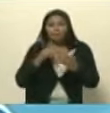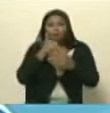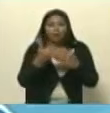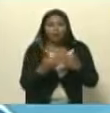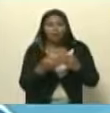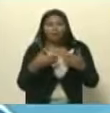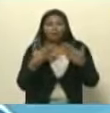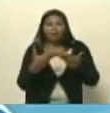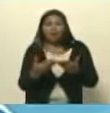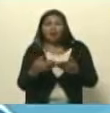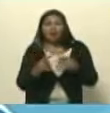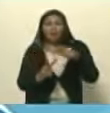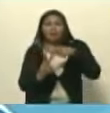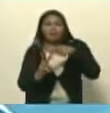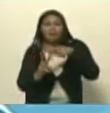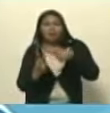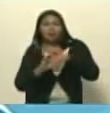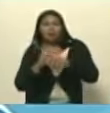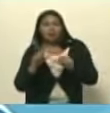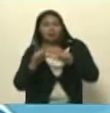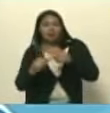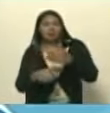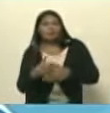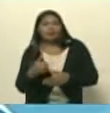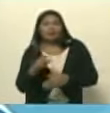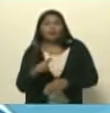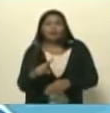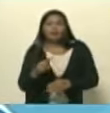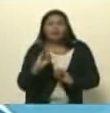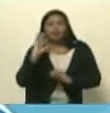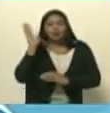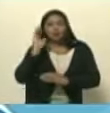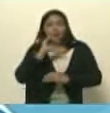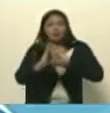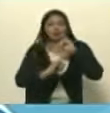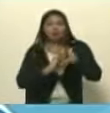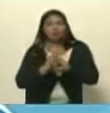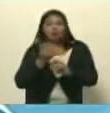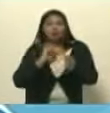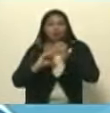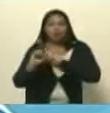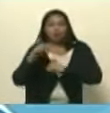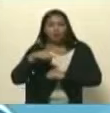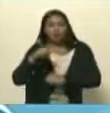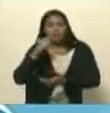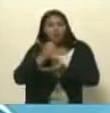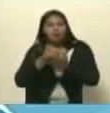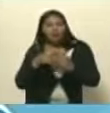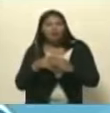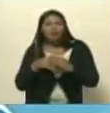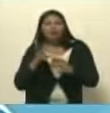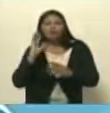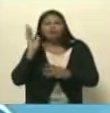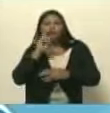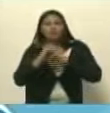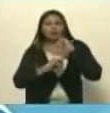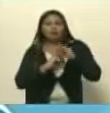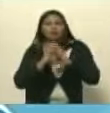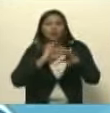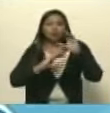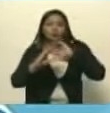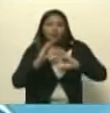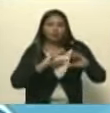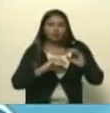que ofrece Venezolana de Televisión porque aún queda más de esta cumbre internacional contra el fascismo hoy enmarcado en el foro internacional de medios